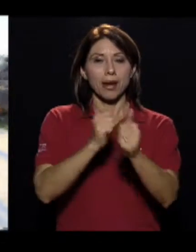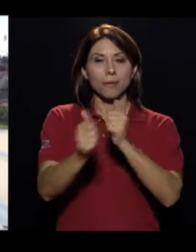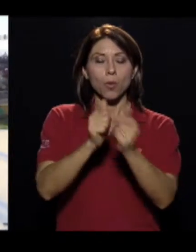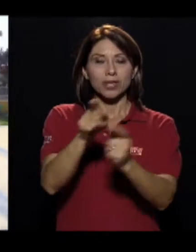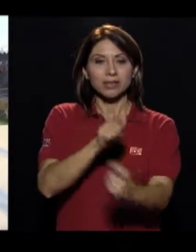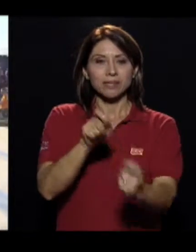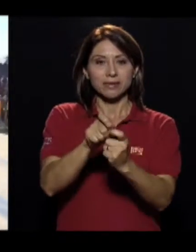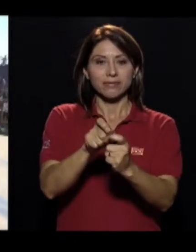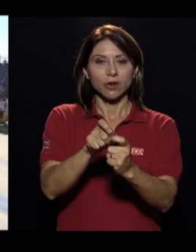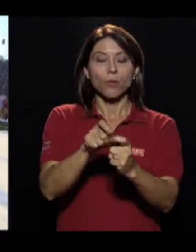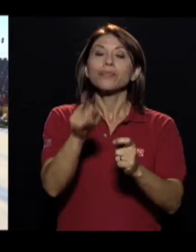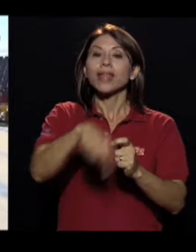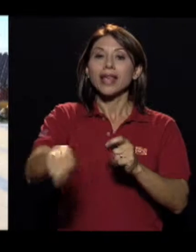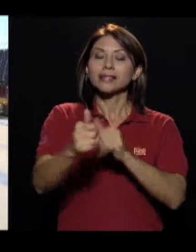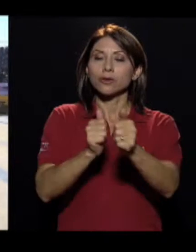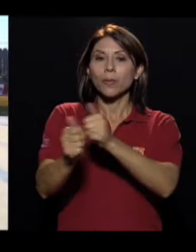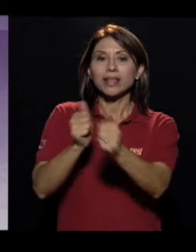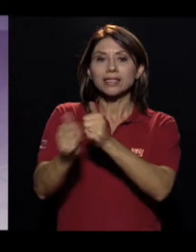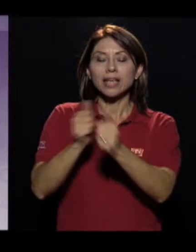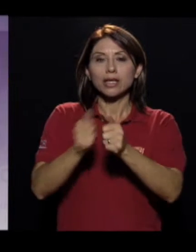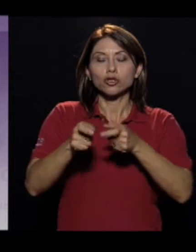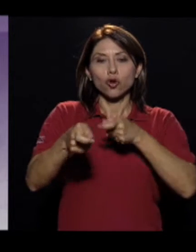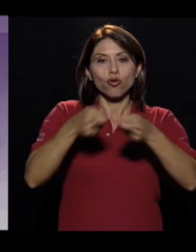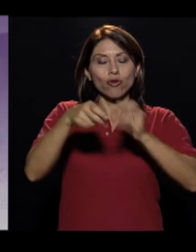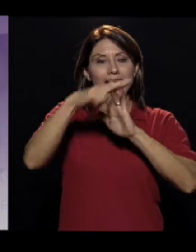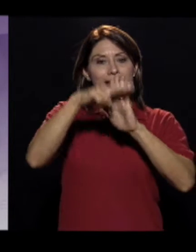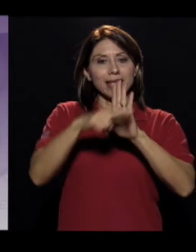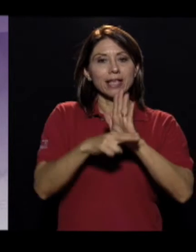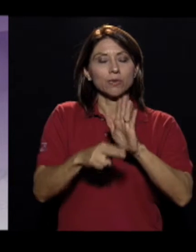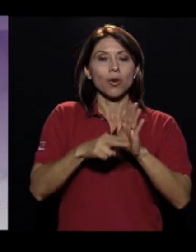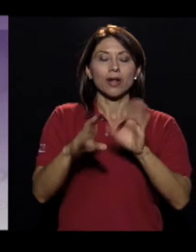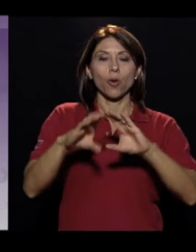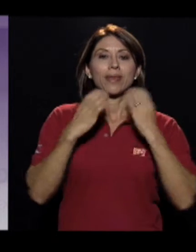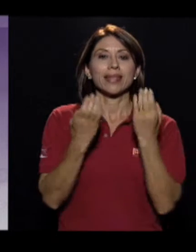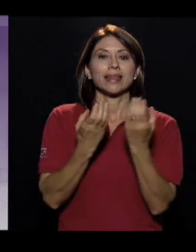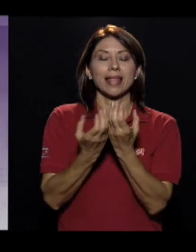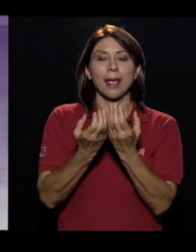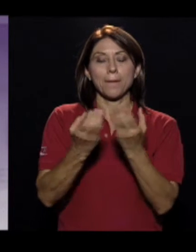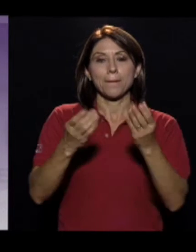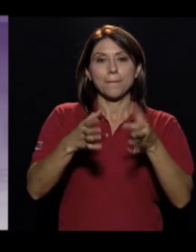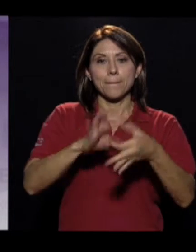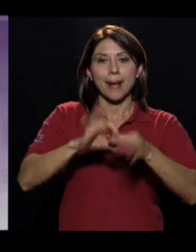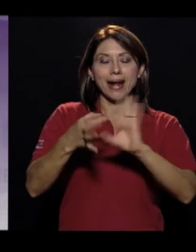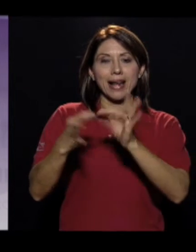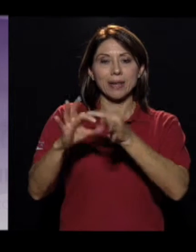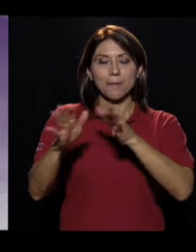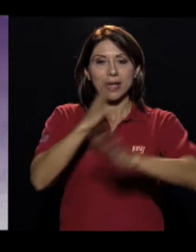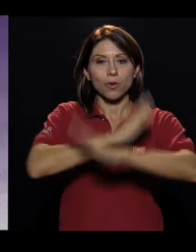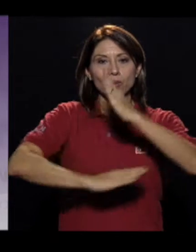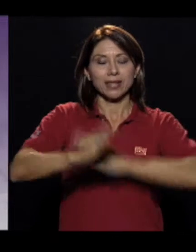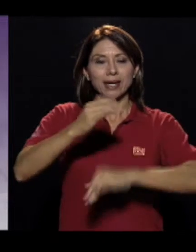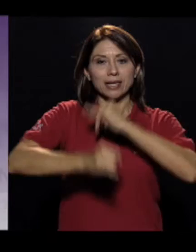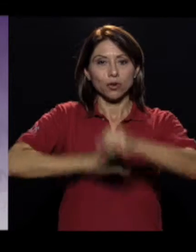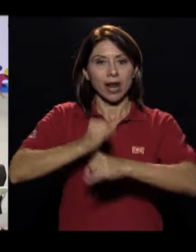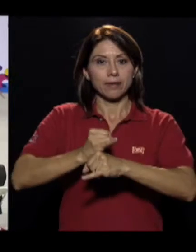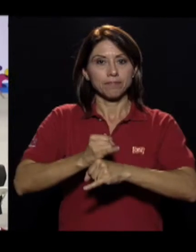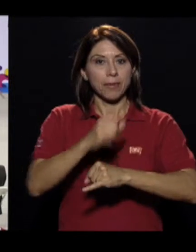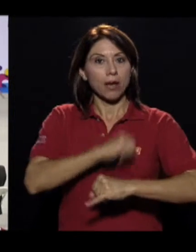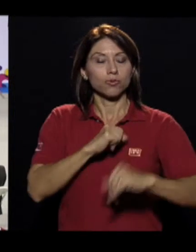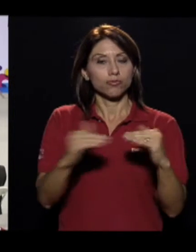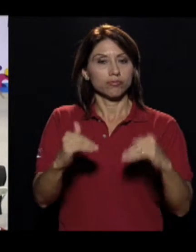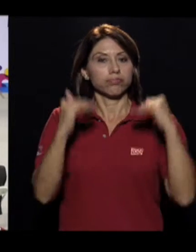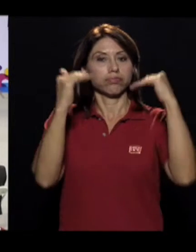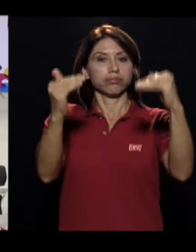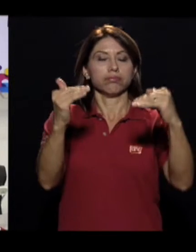específico. Las competiciones son regidas por el Comité Paralímpico Internacional, que es la autoridad máxima en el deporte adaptado.